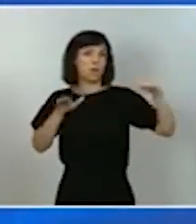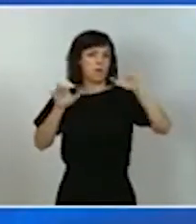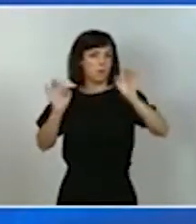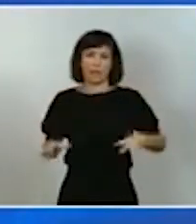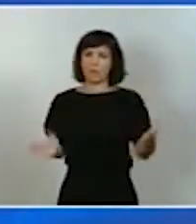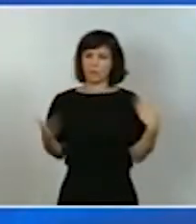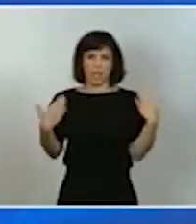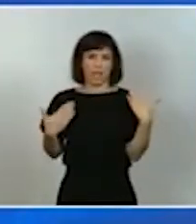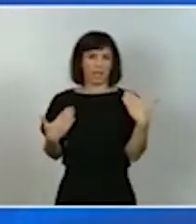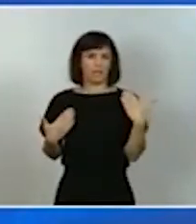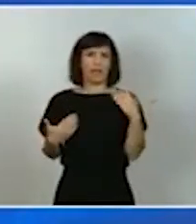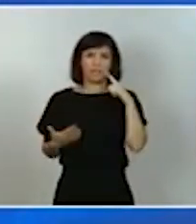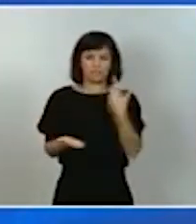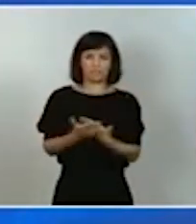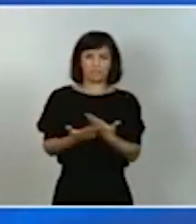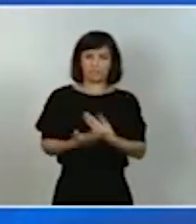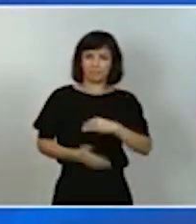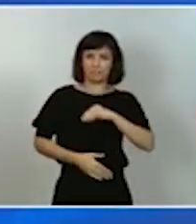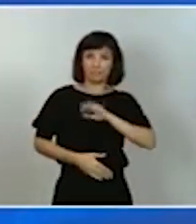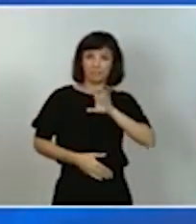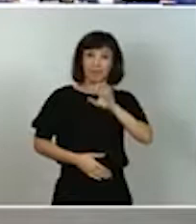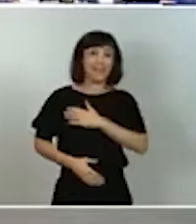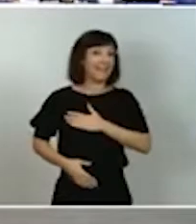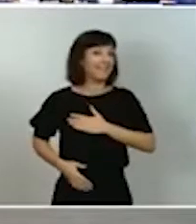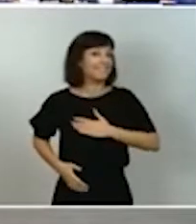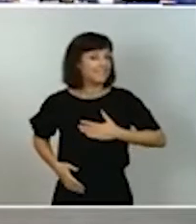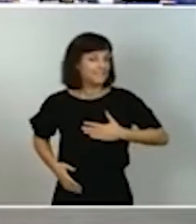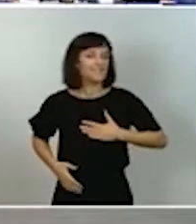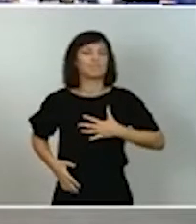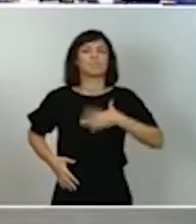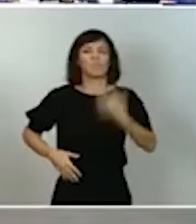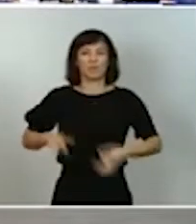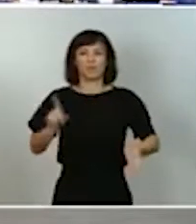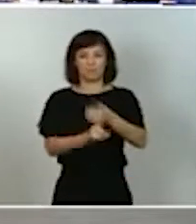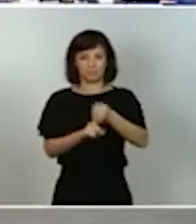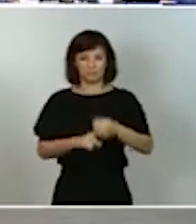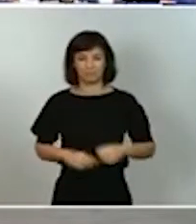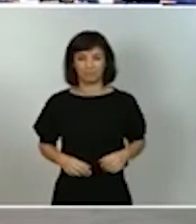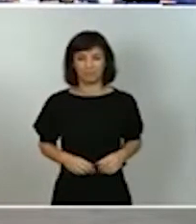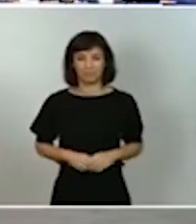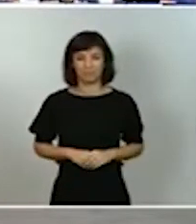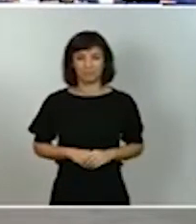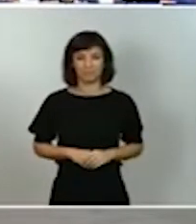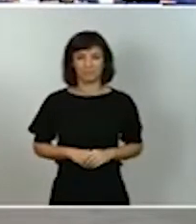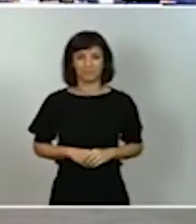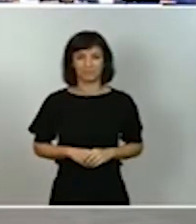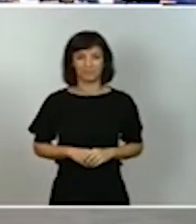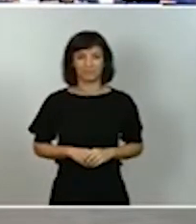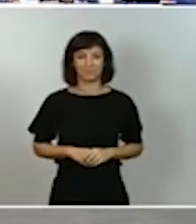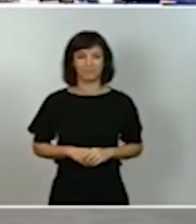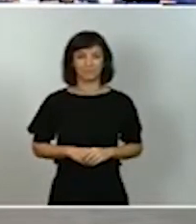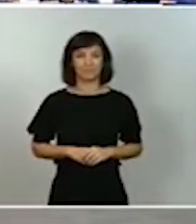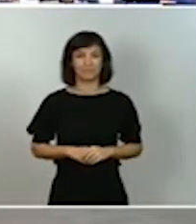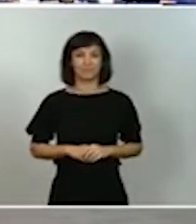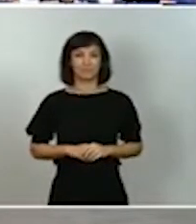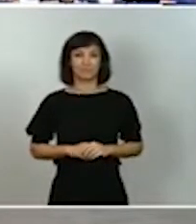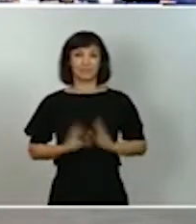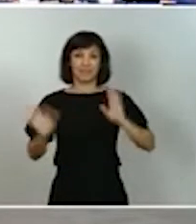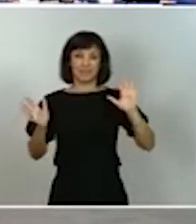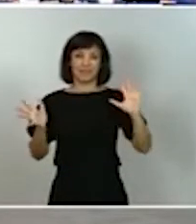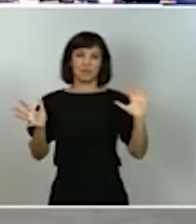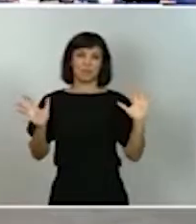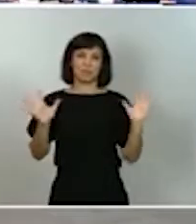un país que, cuando quiere, puede. Esta gran etapa de modernización, con objetivos,